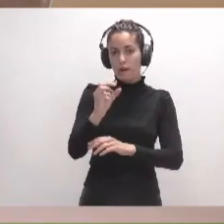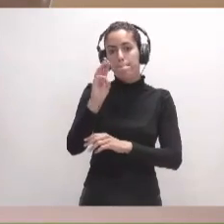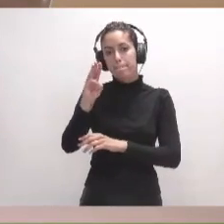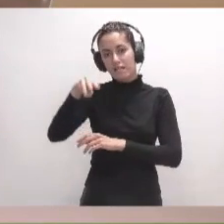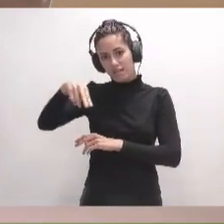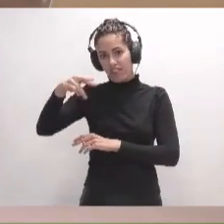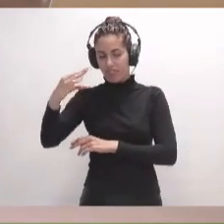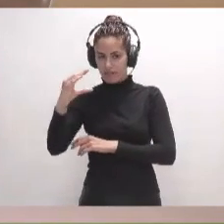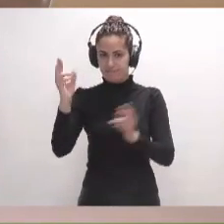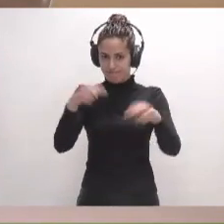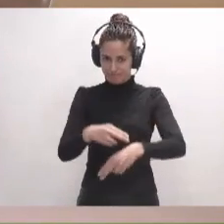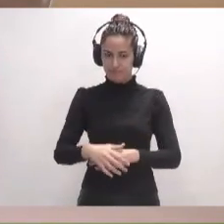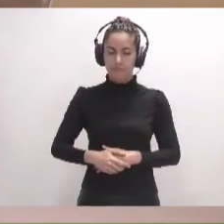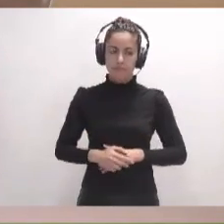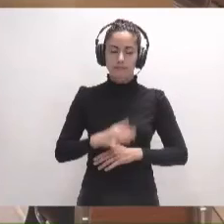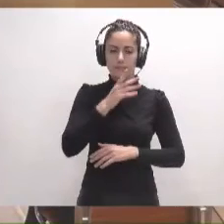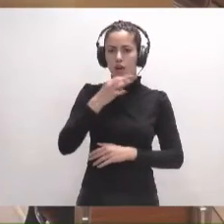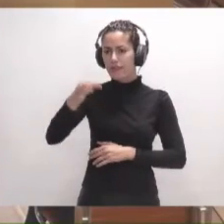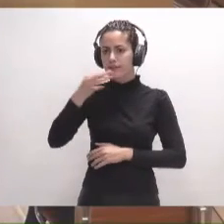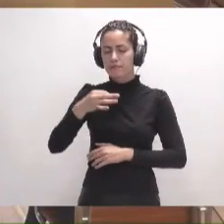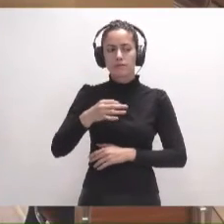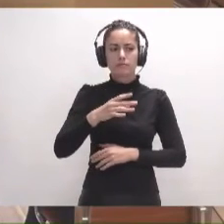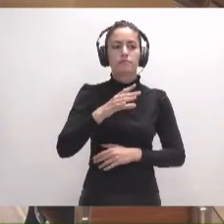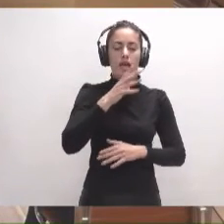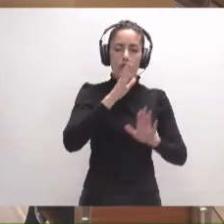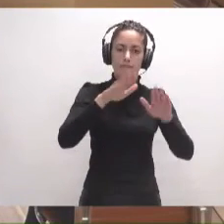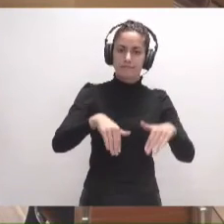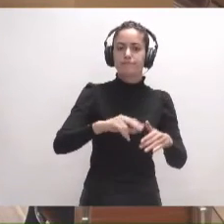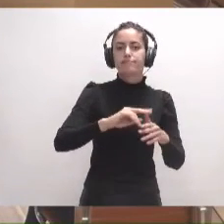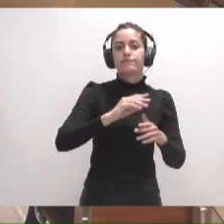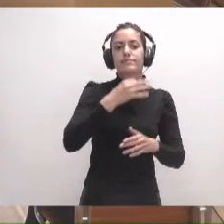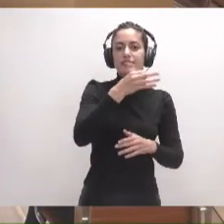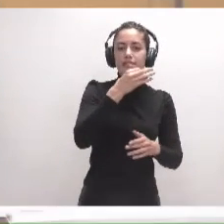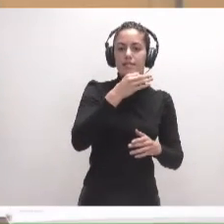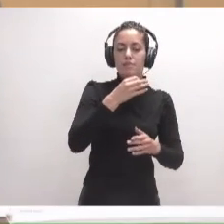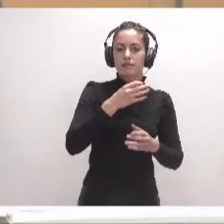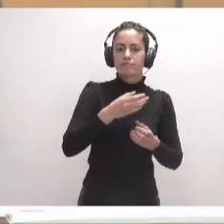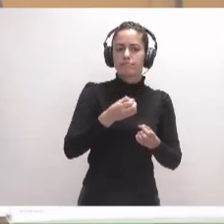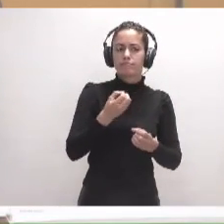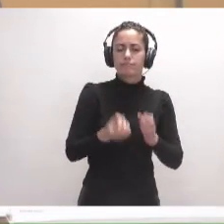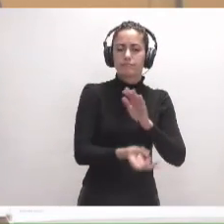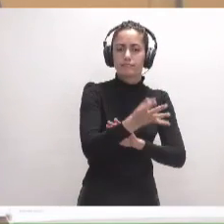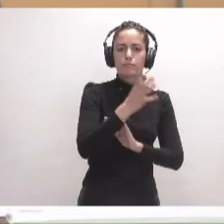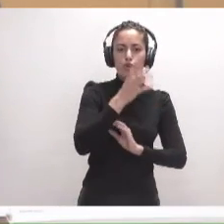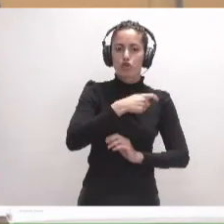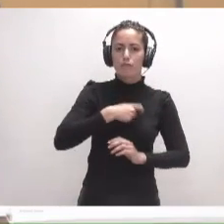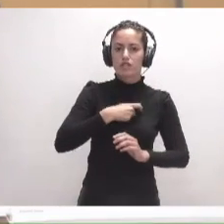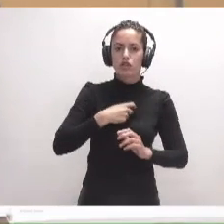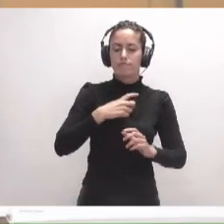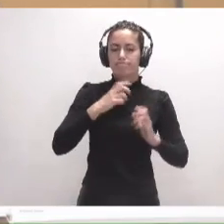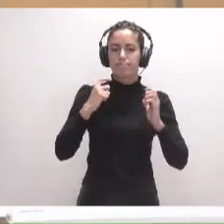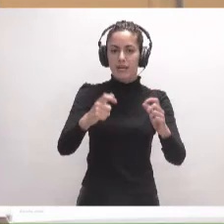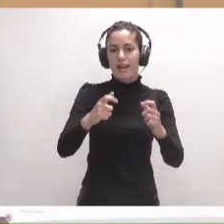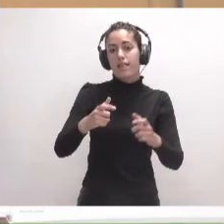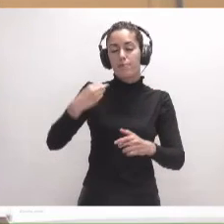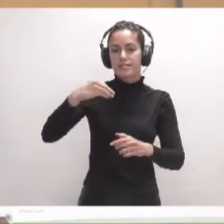PNC. Pasamos al dictamen. Finalmente, se somete a votación el dictamen evacuado por la Comisión Plenaria de Presidencia y